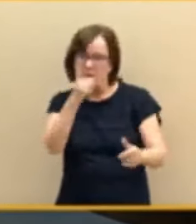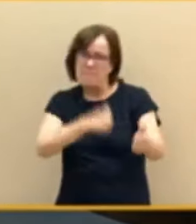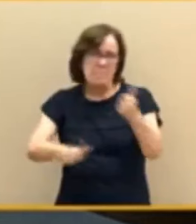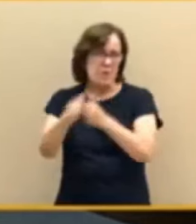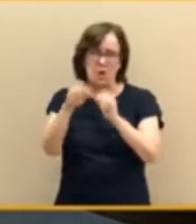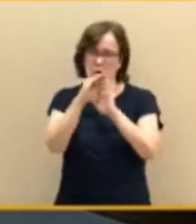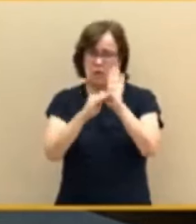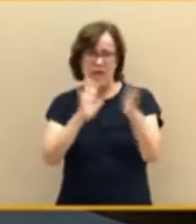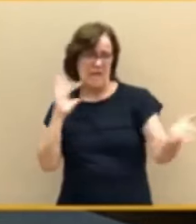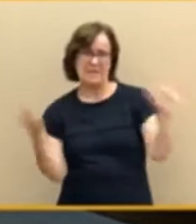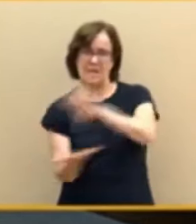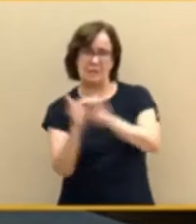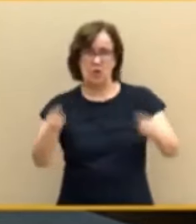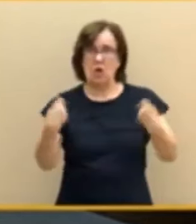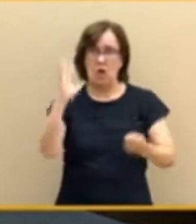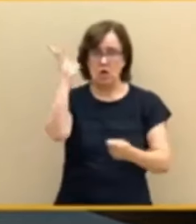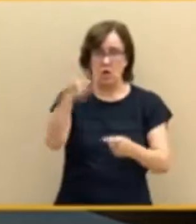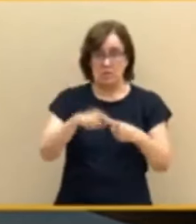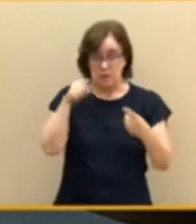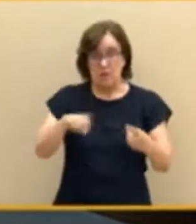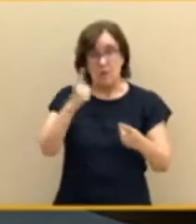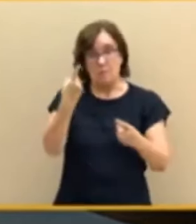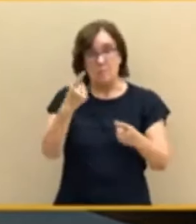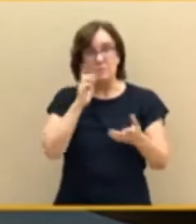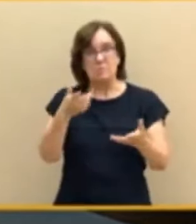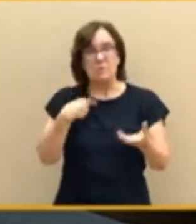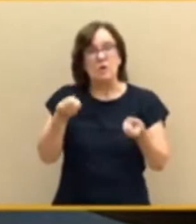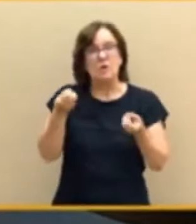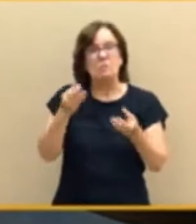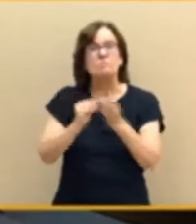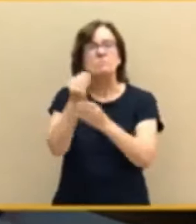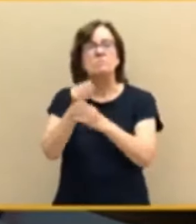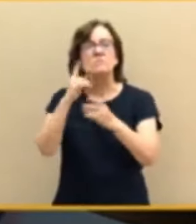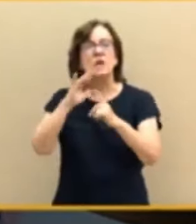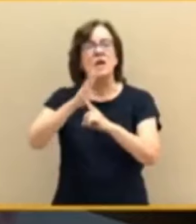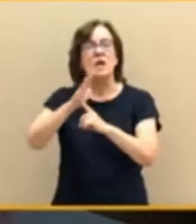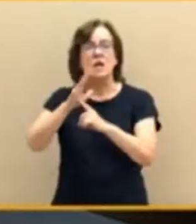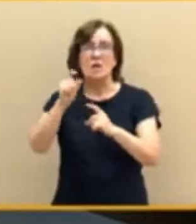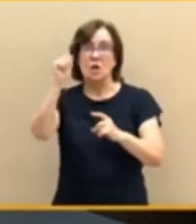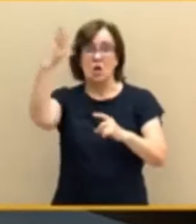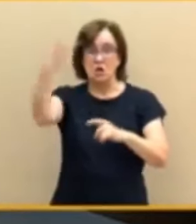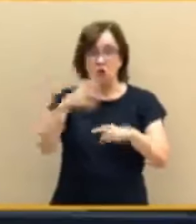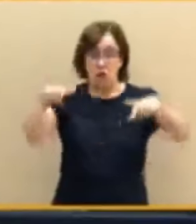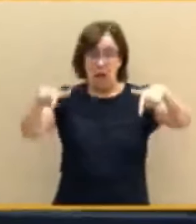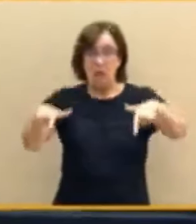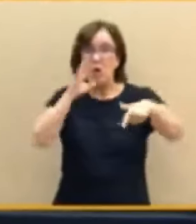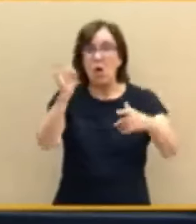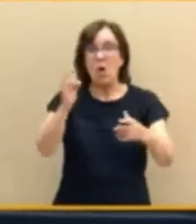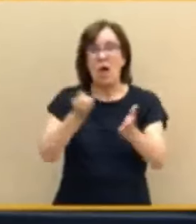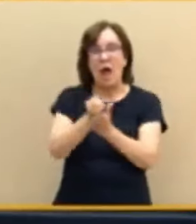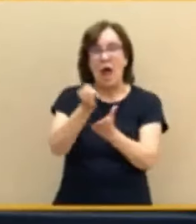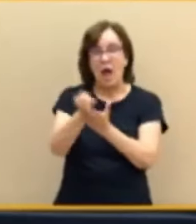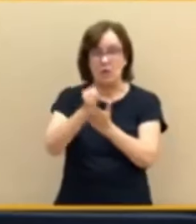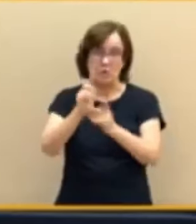productores de energía solar o de agricultura orgánica de toda la Unión Europea. Contamos con una de las redes